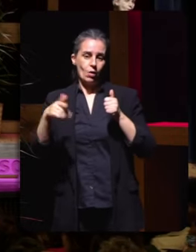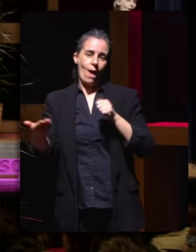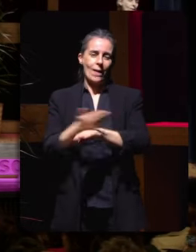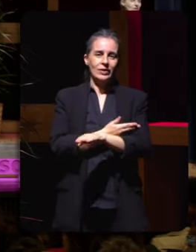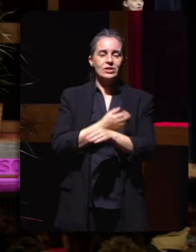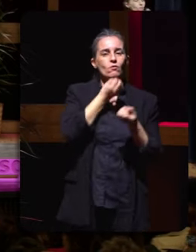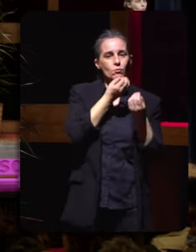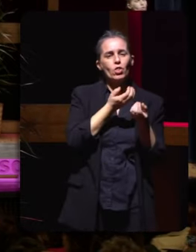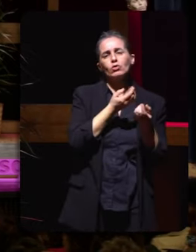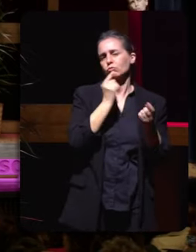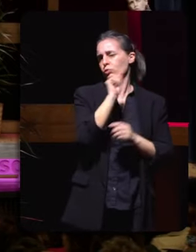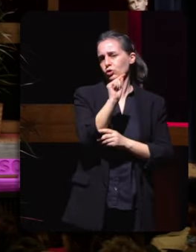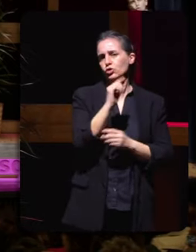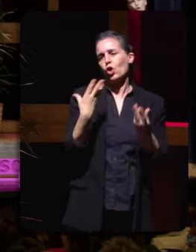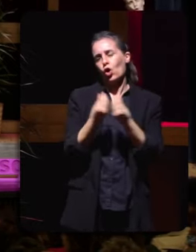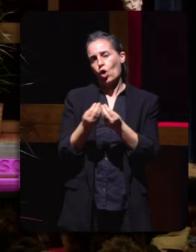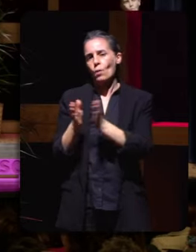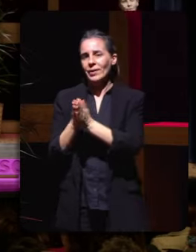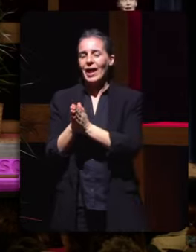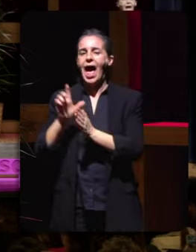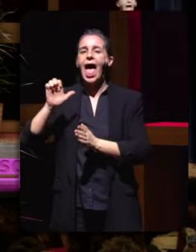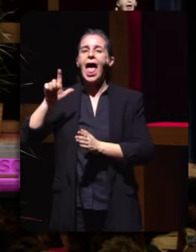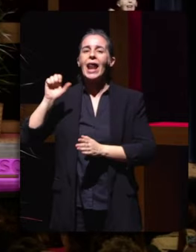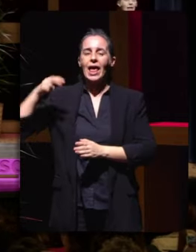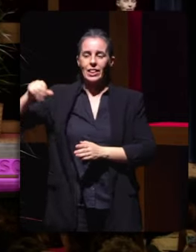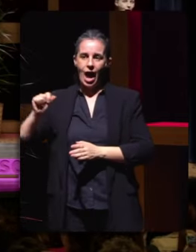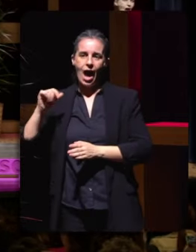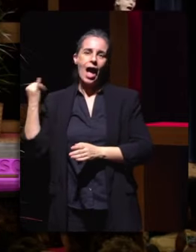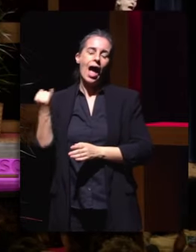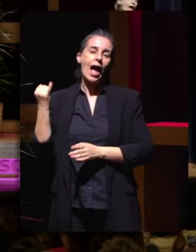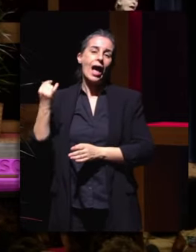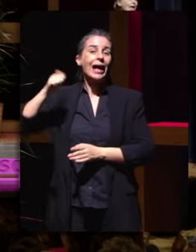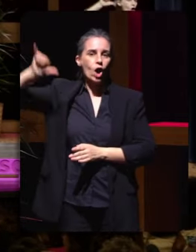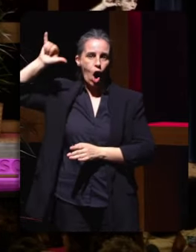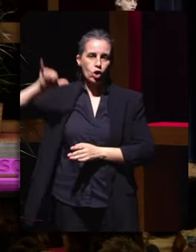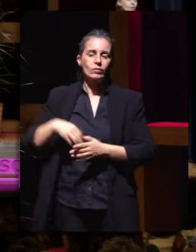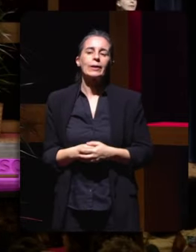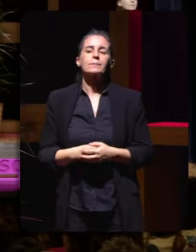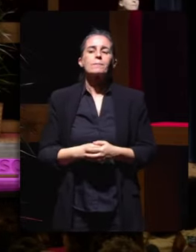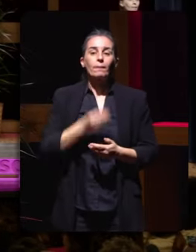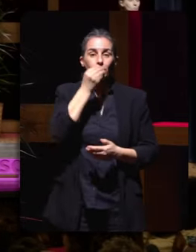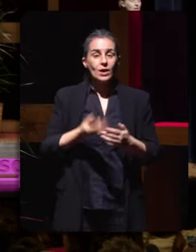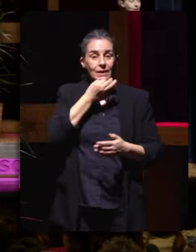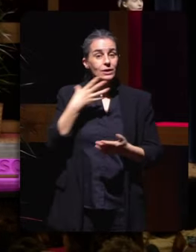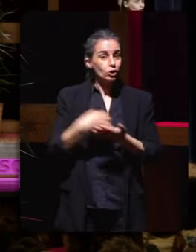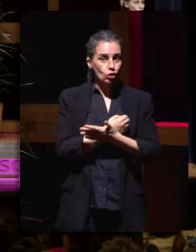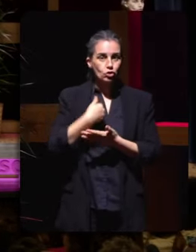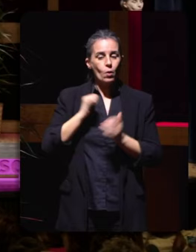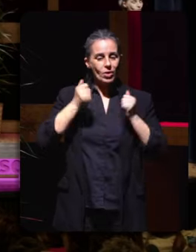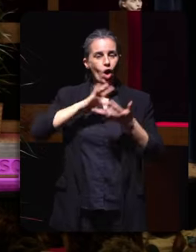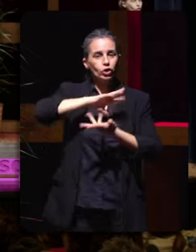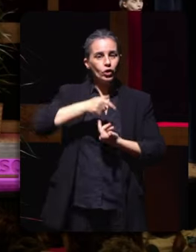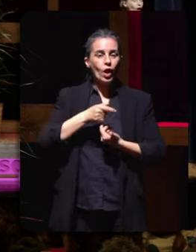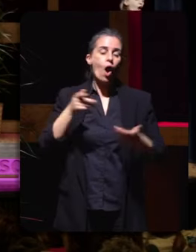para la información con nuestra compañera Helena Gijón. Muy buenas tardes, Julia, buenas tardes a todo el mundo, pues mira, voy a empezar con una noticia de última hora, si te